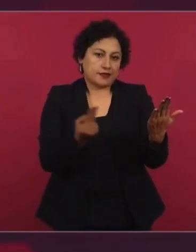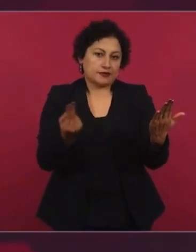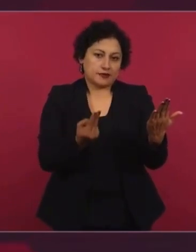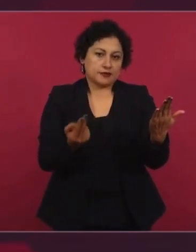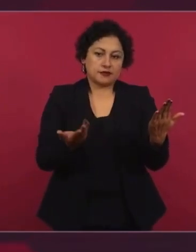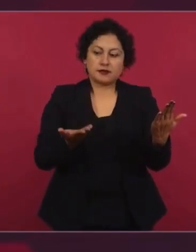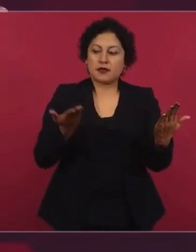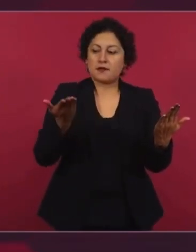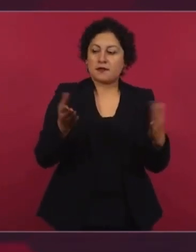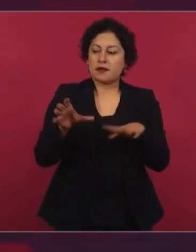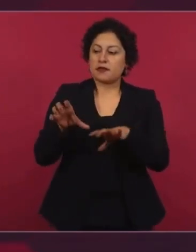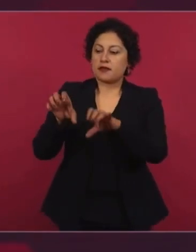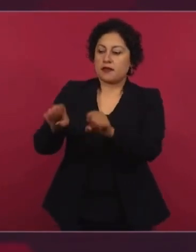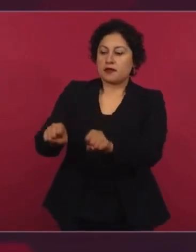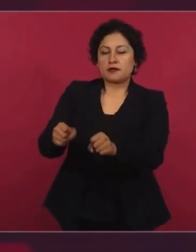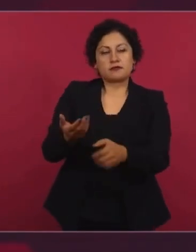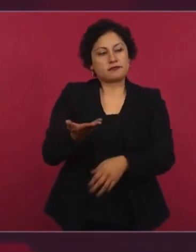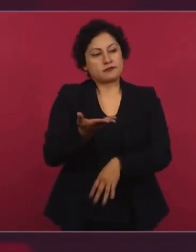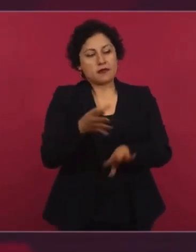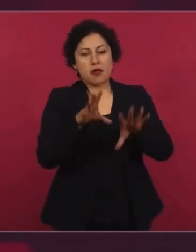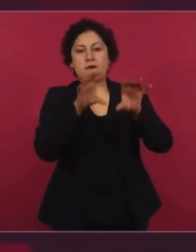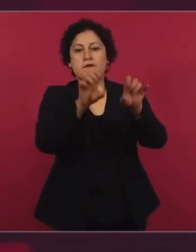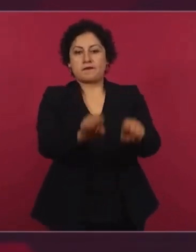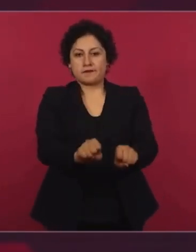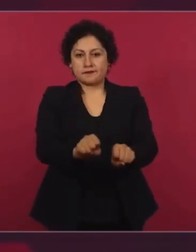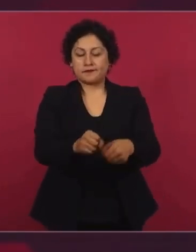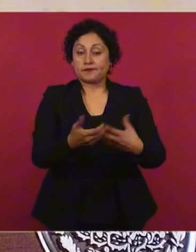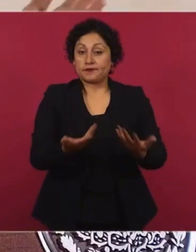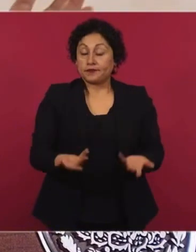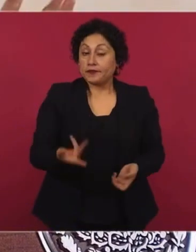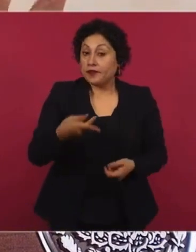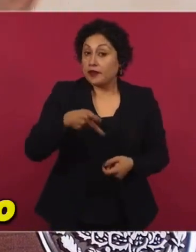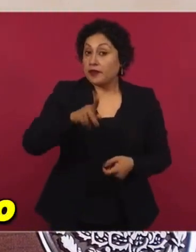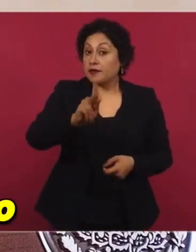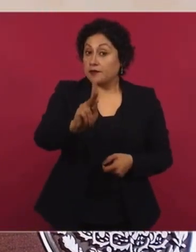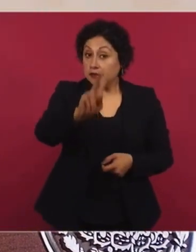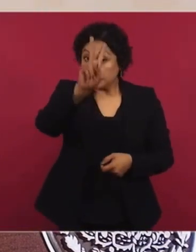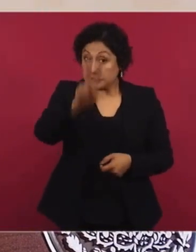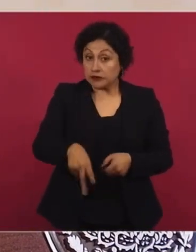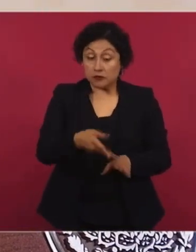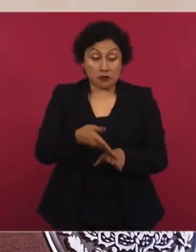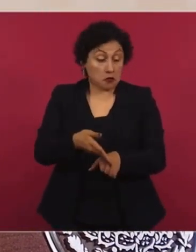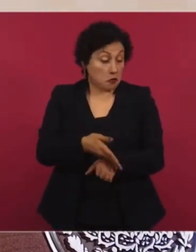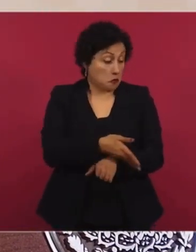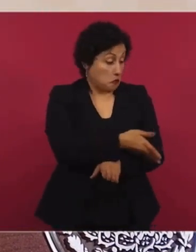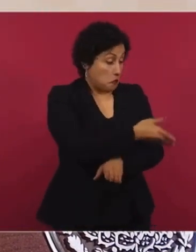De manera extraña, había pasado mucho tiempo,